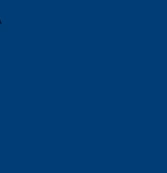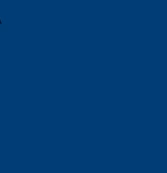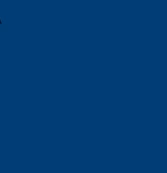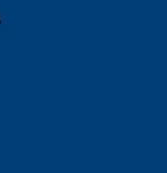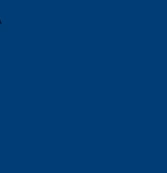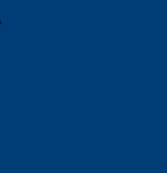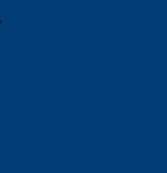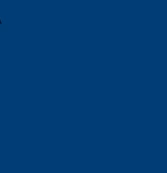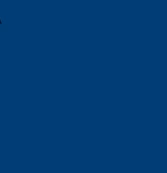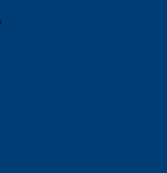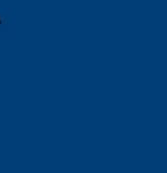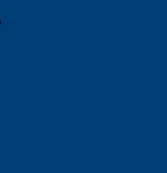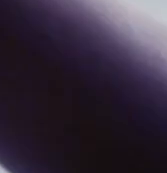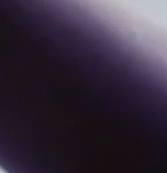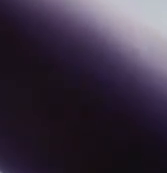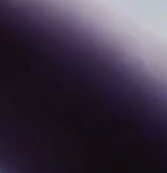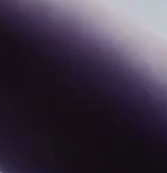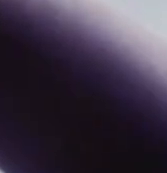Ético-Electoral.